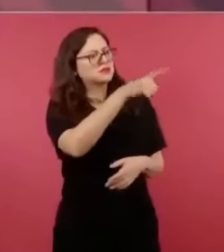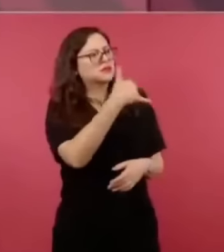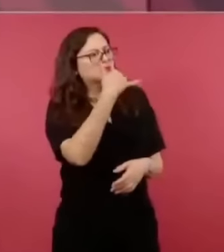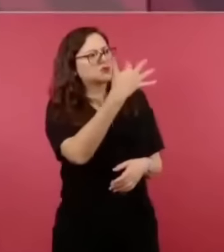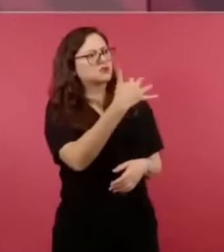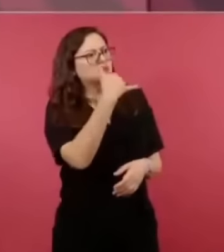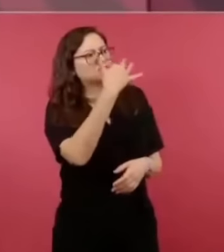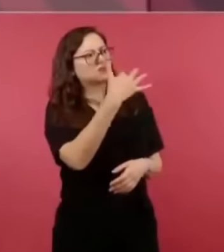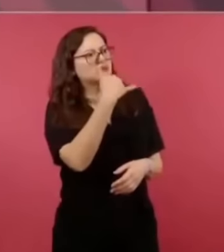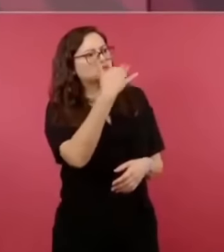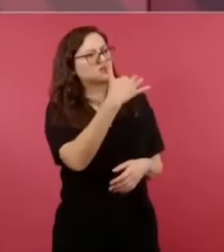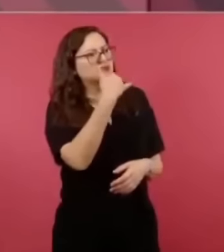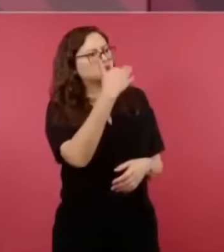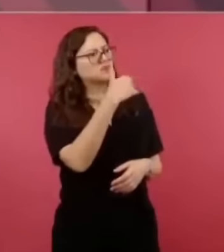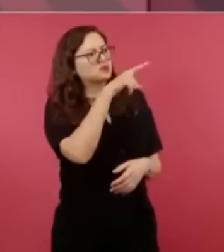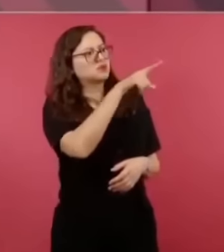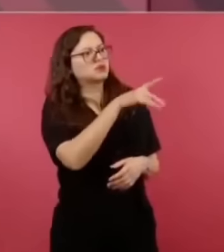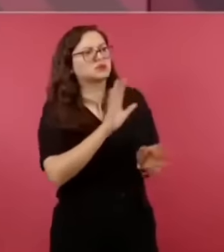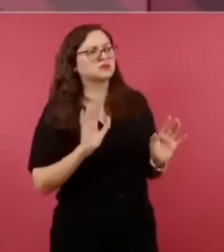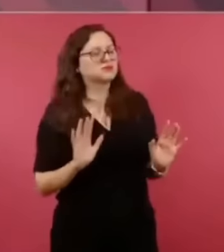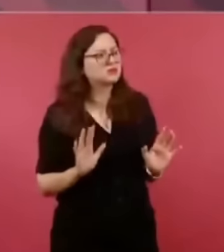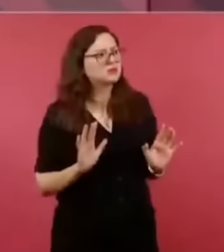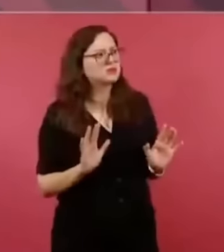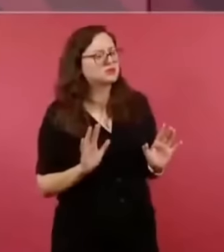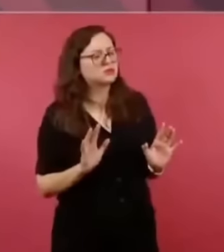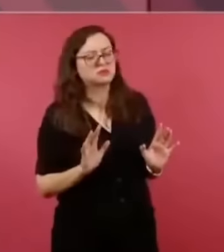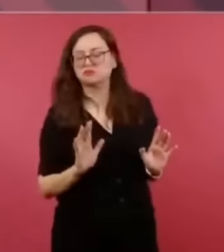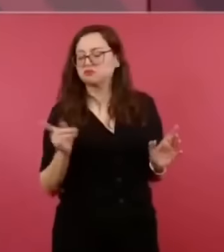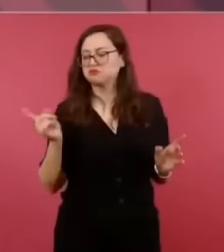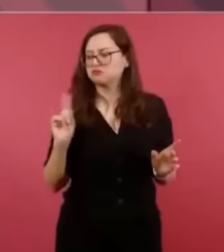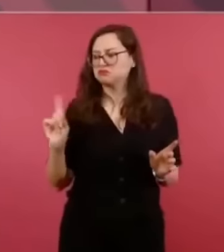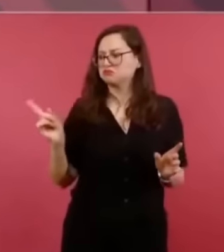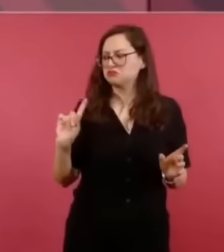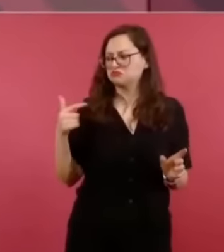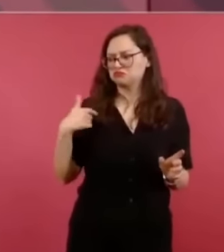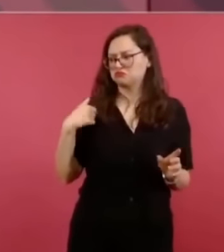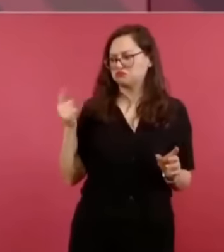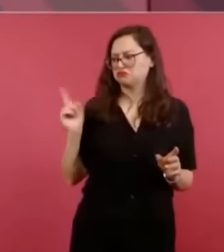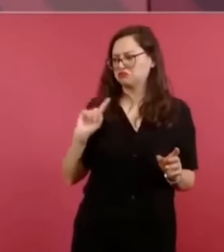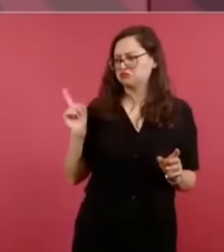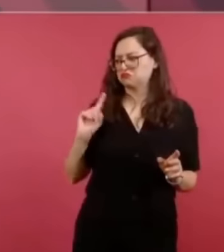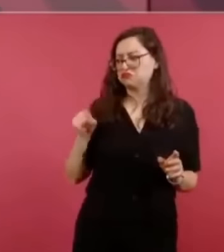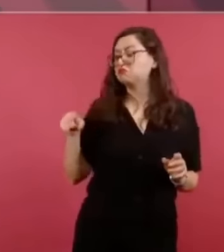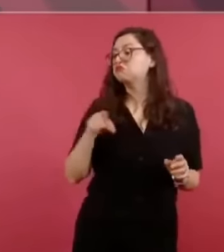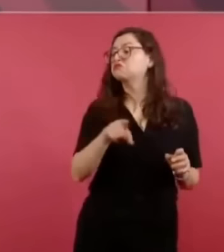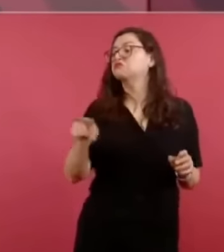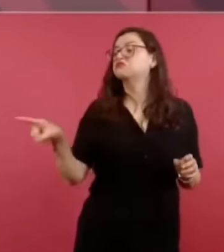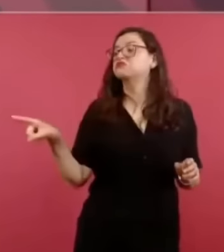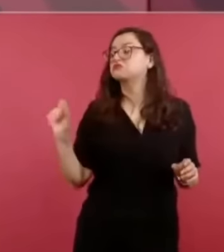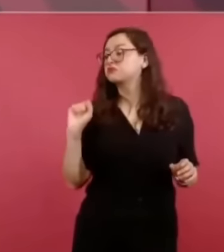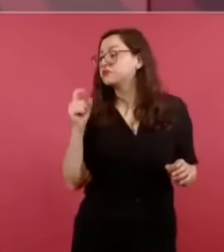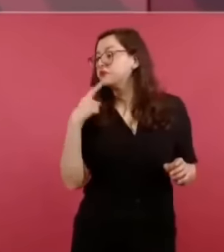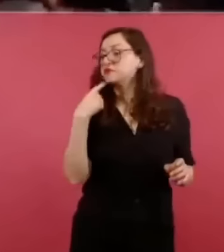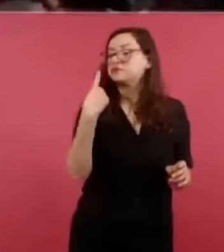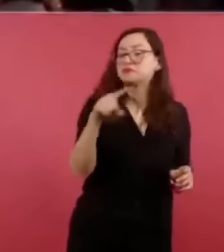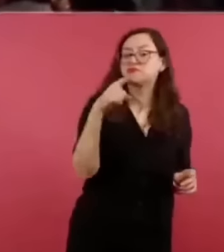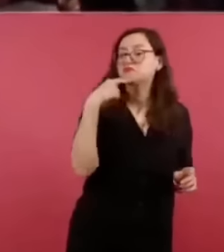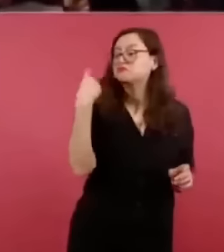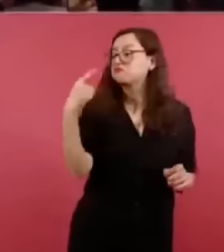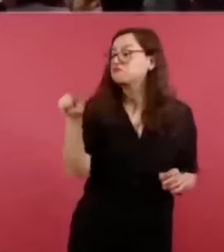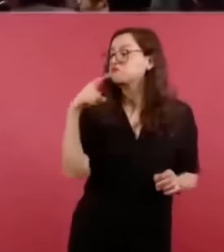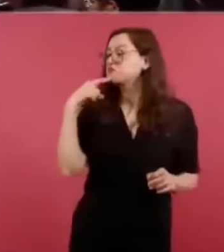supuestos casos de corrupción, la mayoría de las veces inventados.